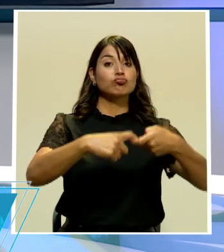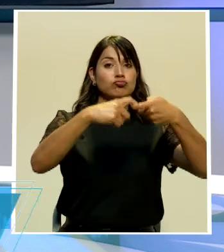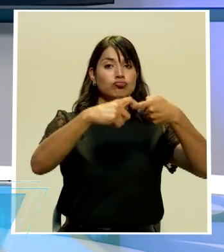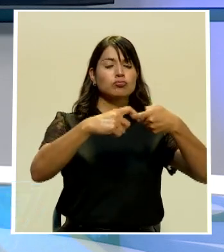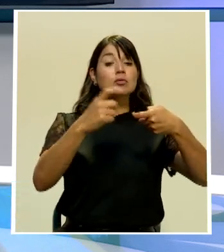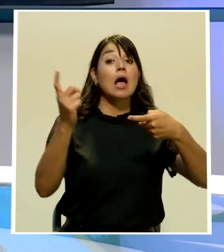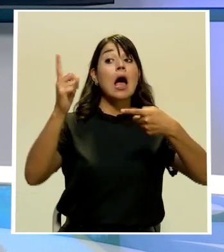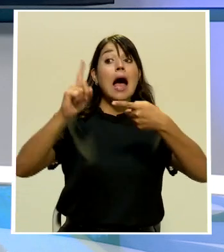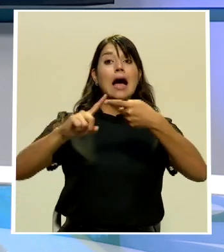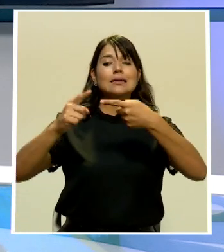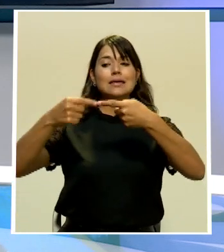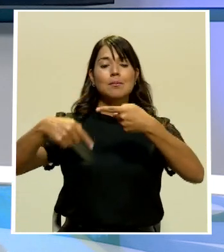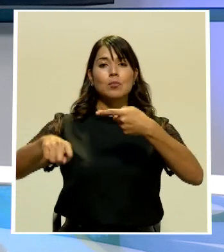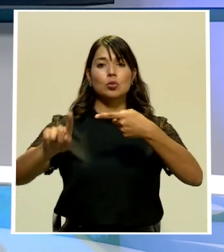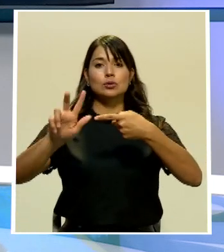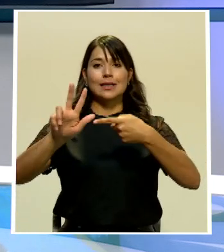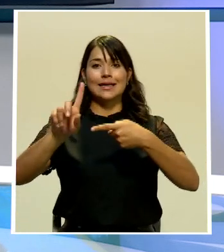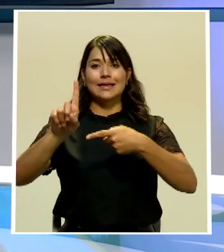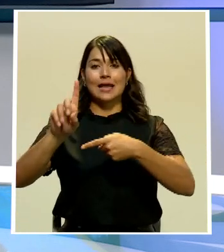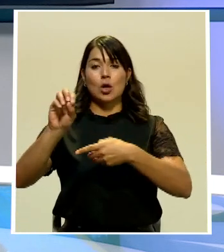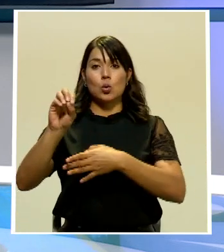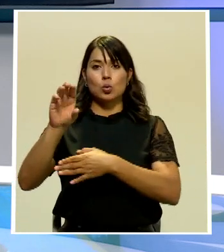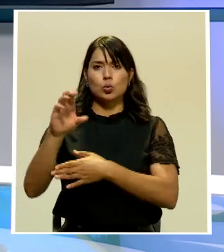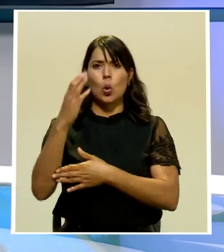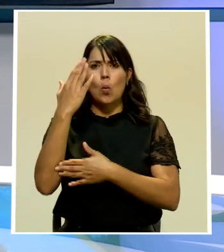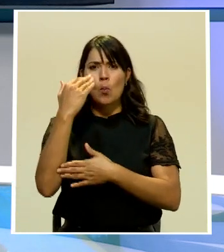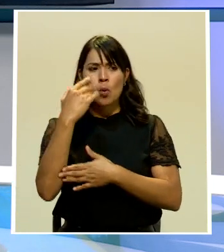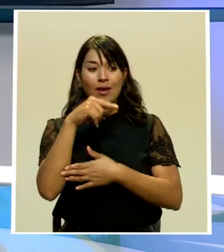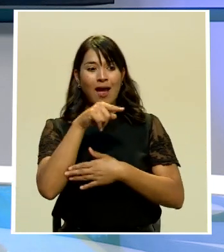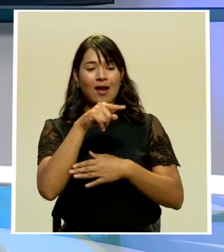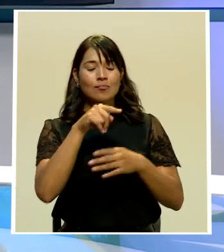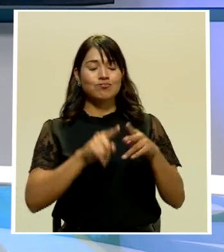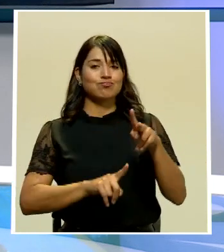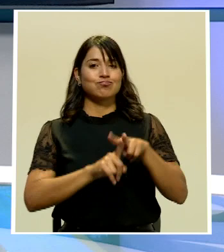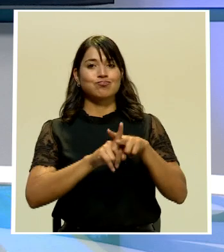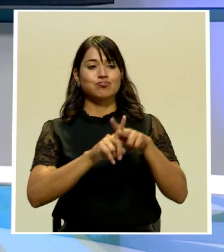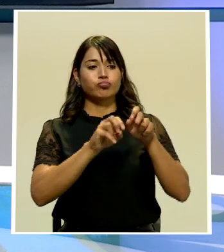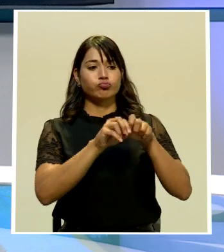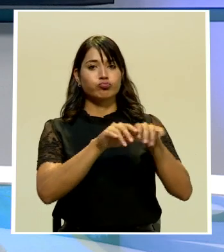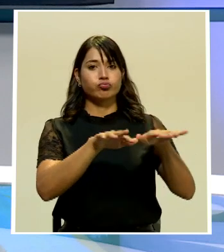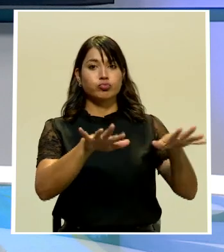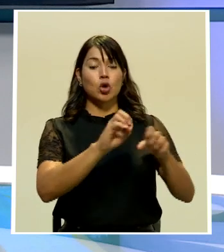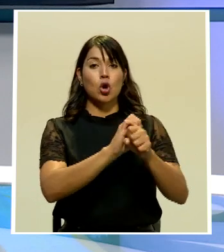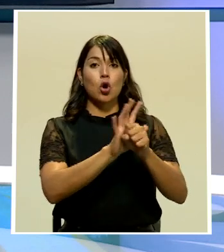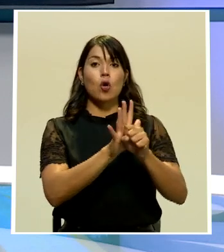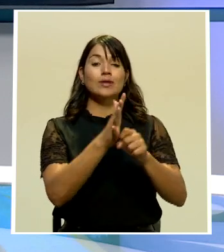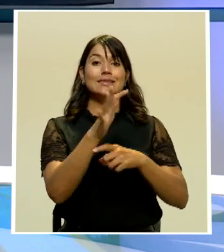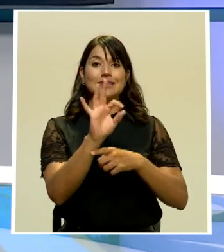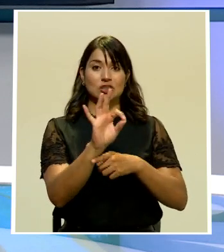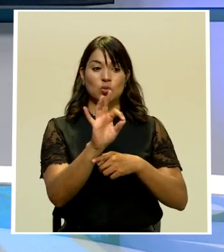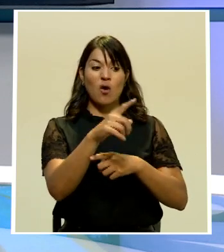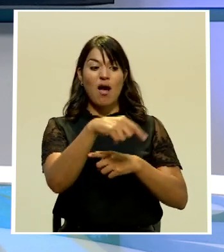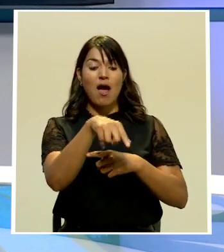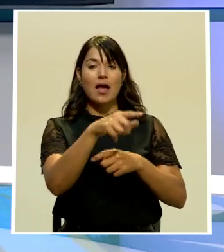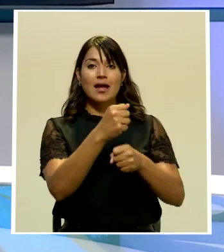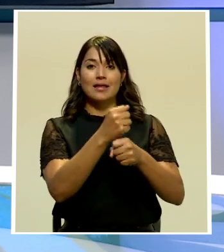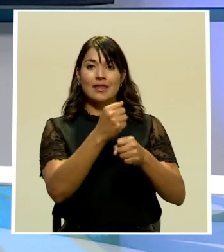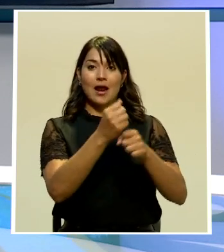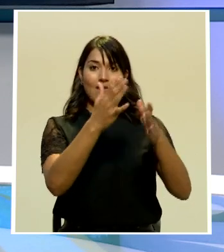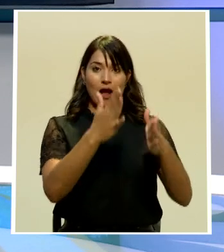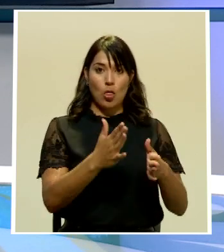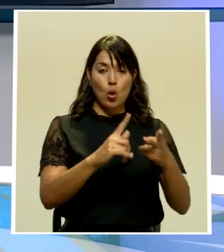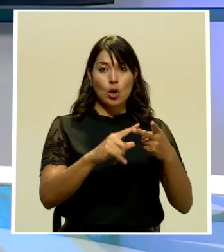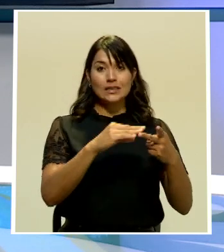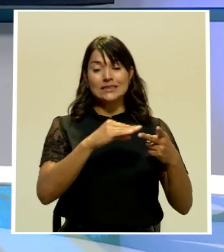próximo 31 de octubre al descubrirse un brote de COVID-19 entre funcionarios y